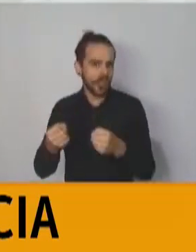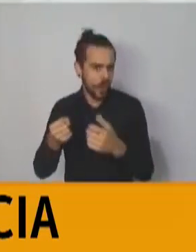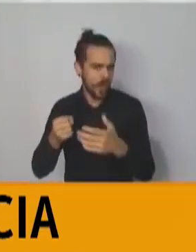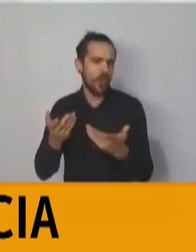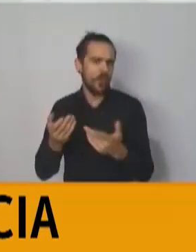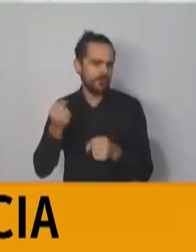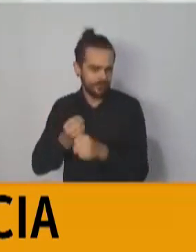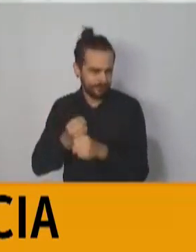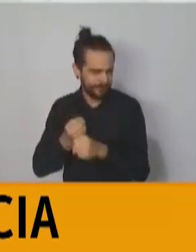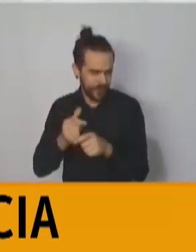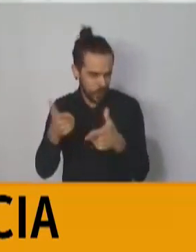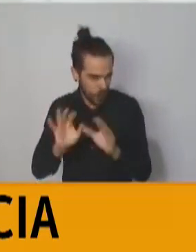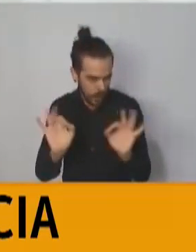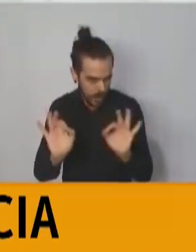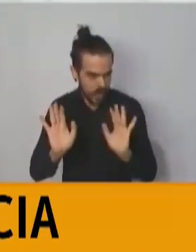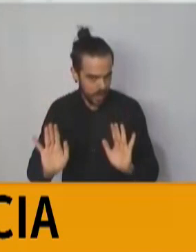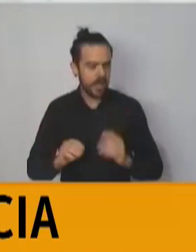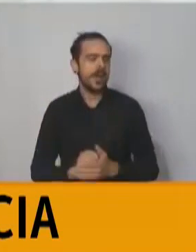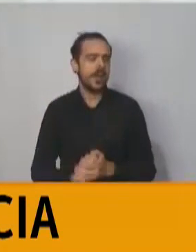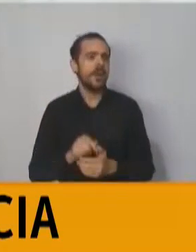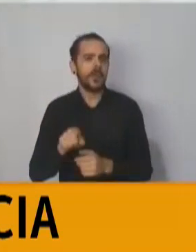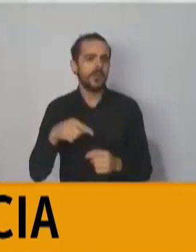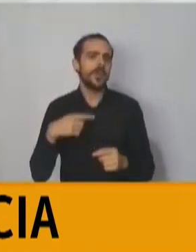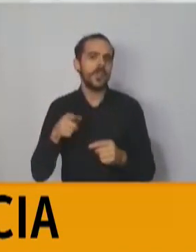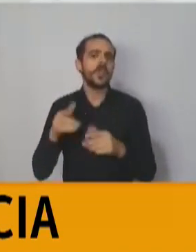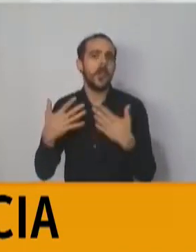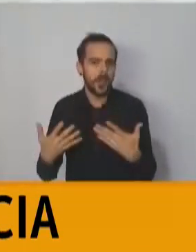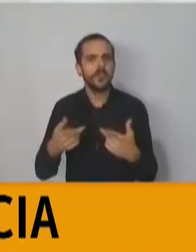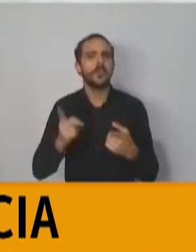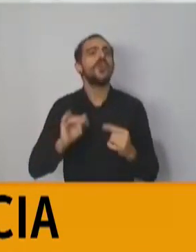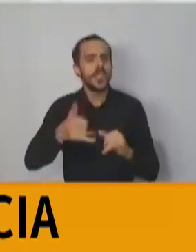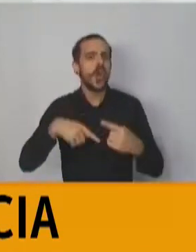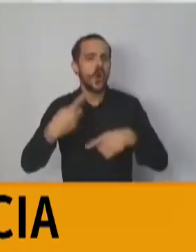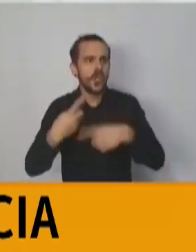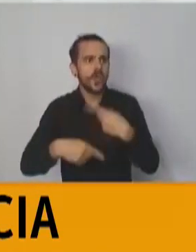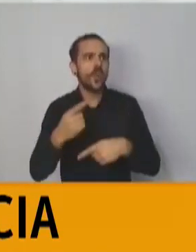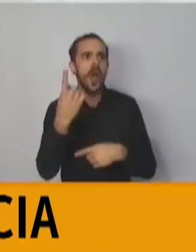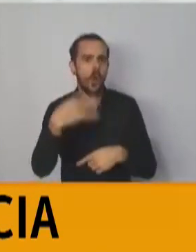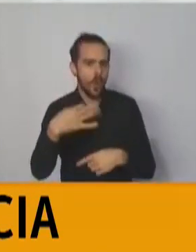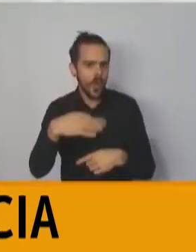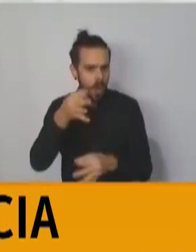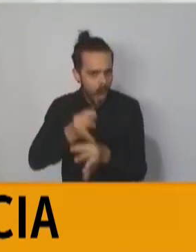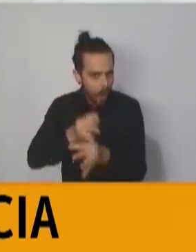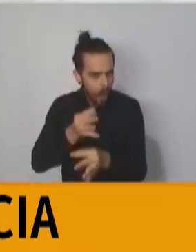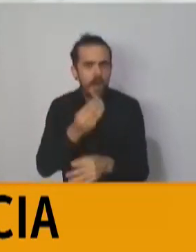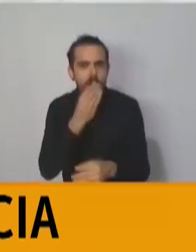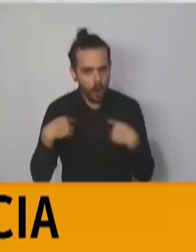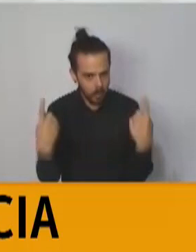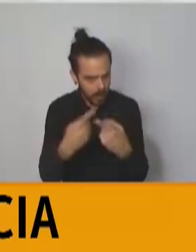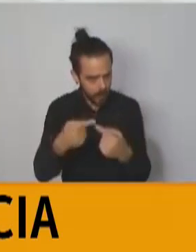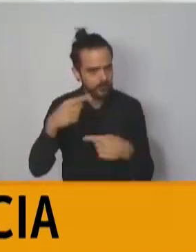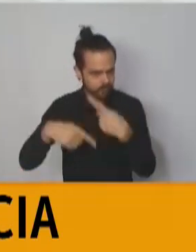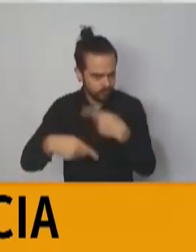en la medida de lo posible, siempre garantizando el funcionamiento de los comedores escolares y la mínima